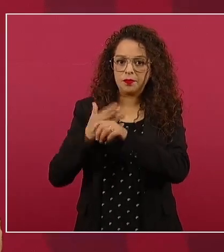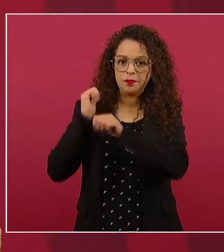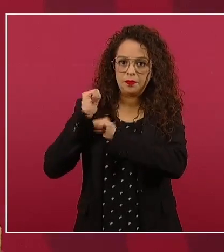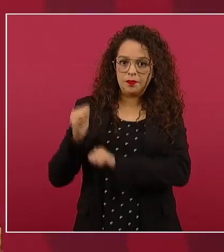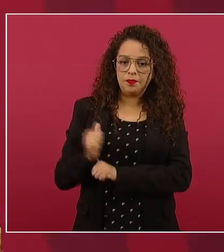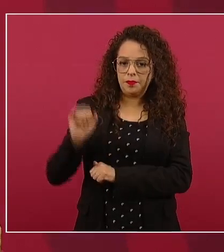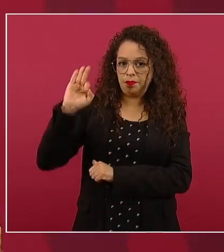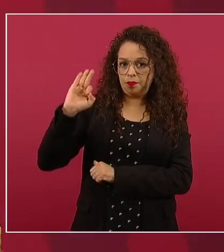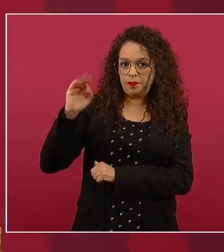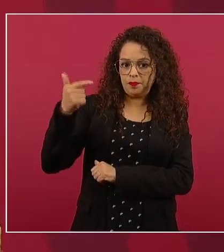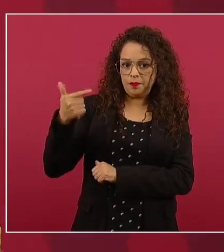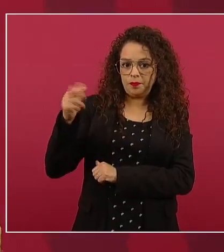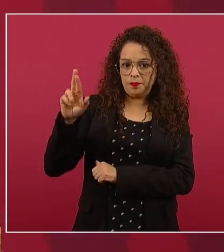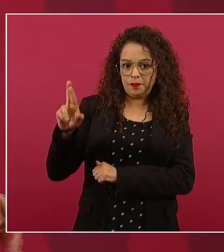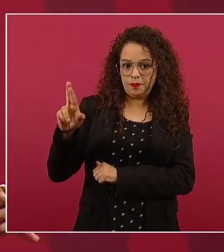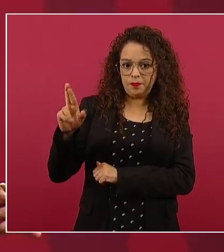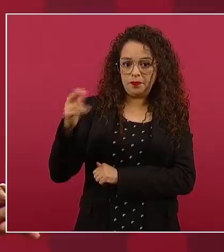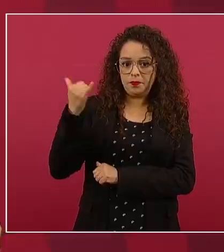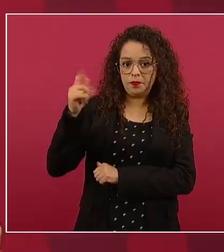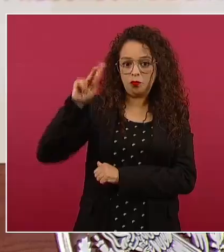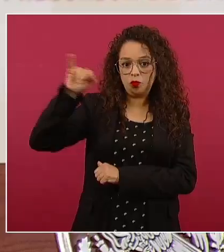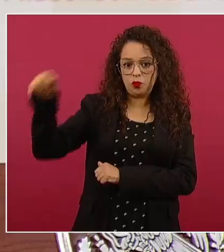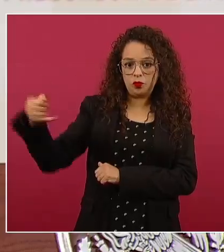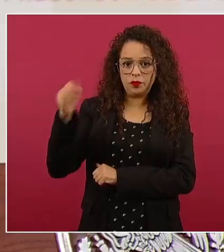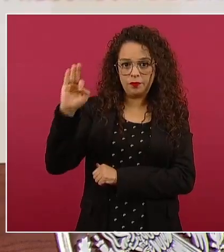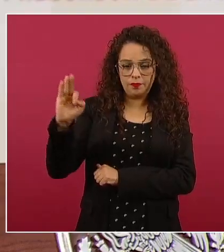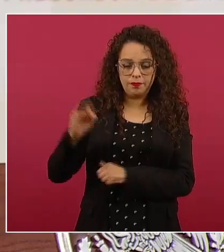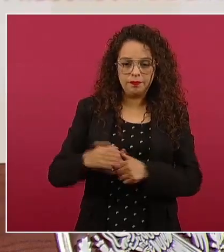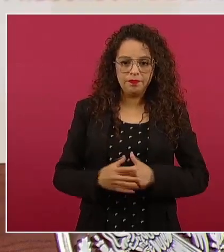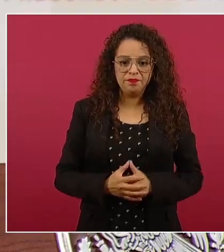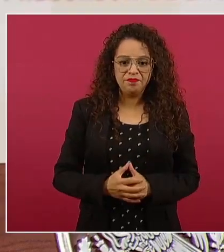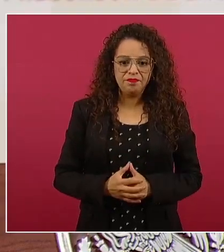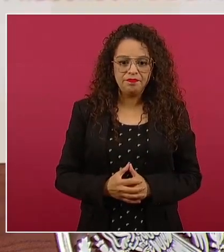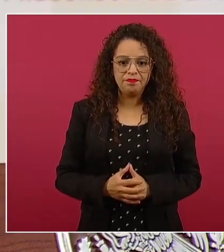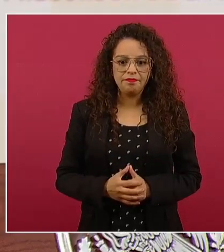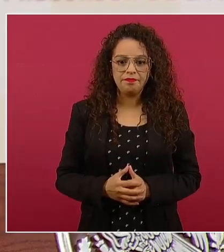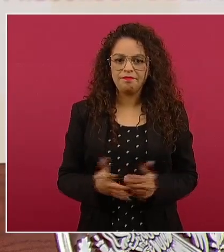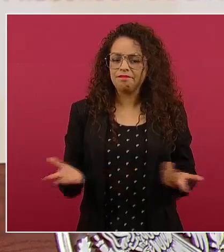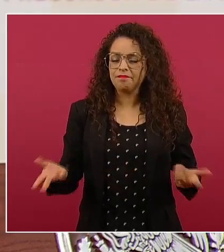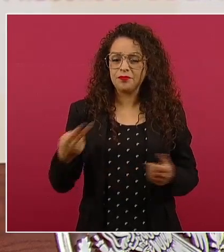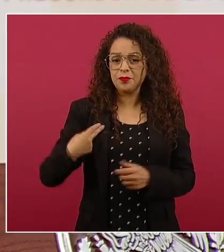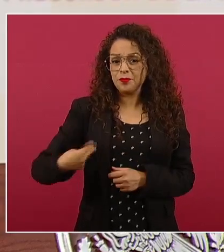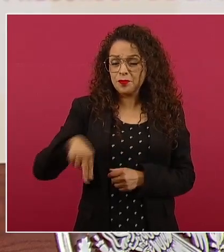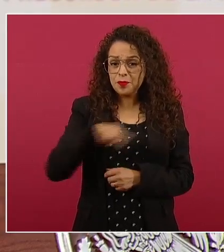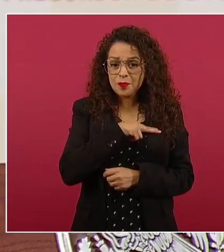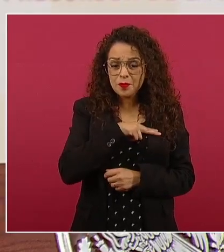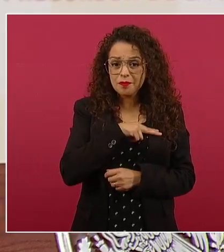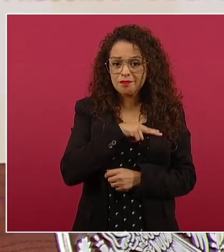en el Poder Judicial, entonces ya no queremos nosotros